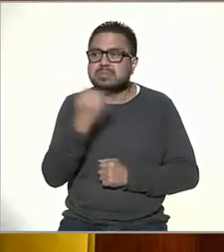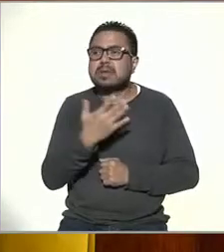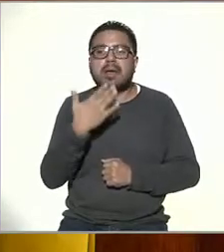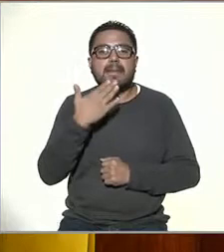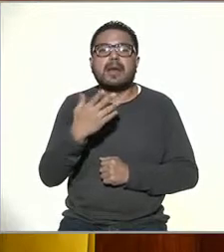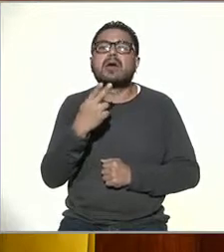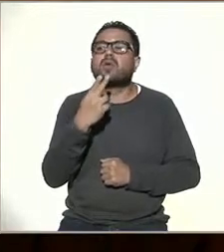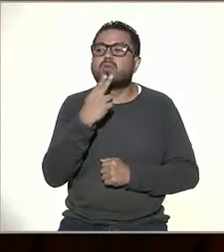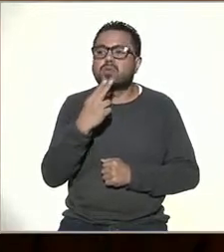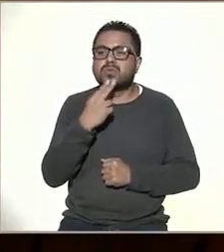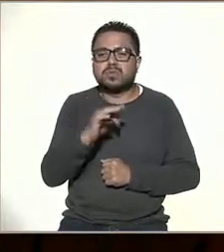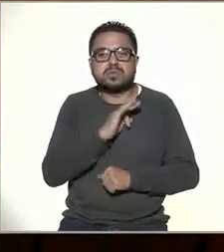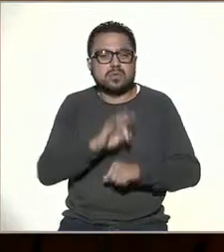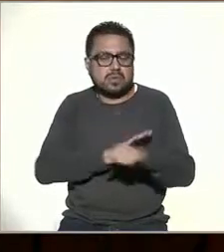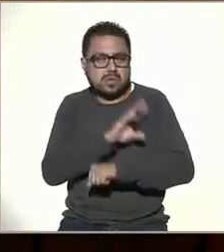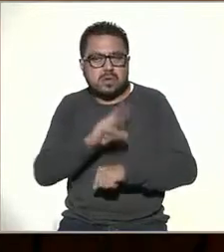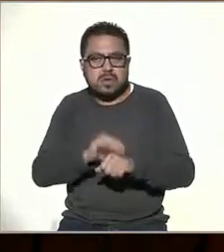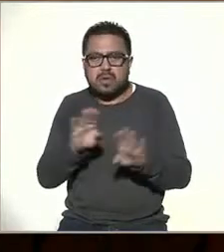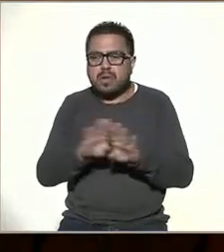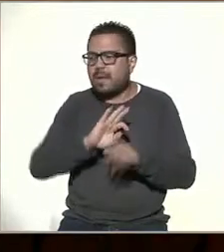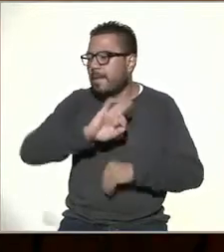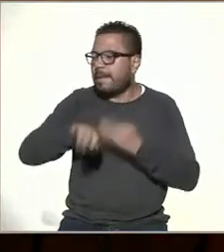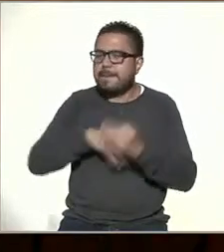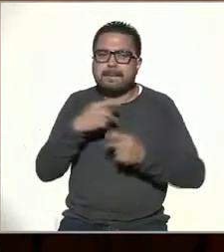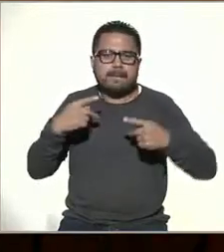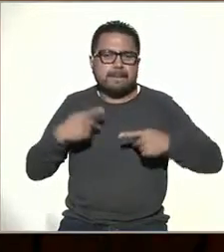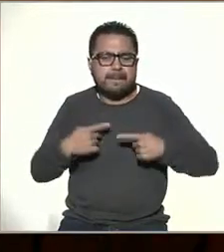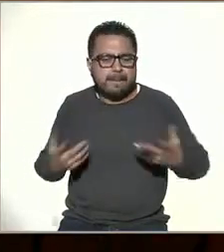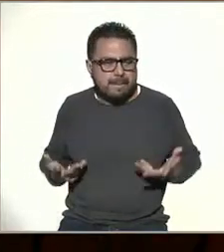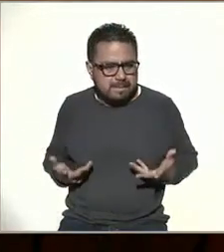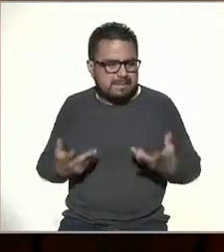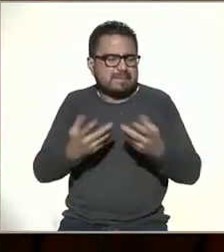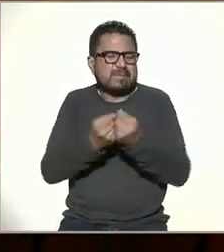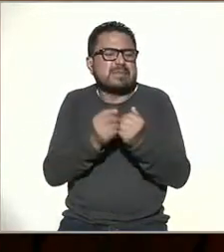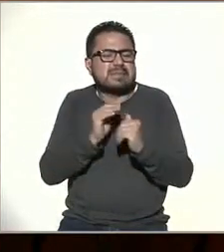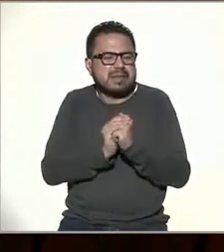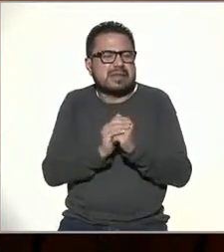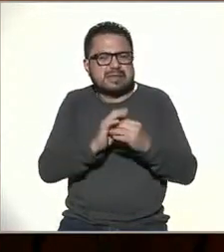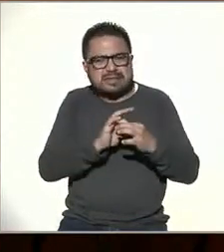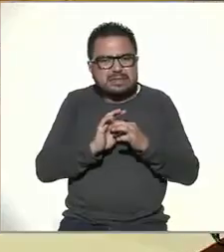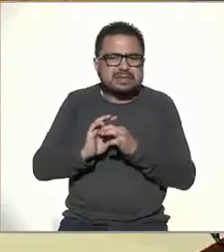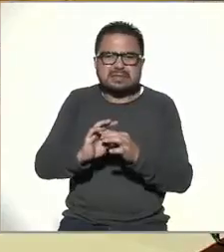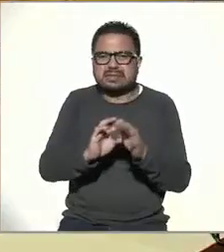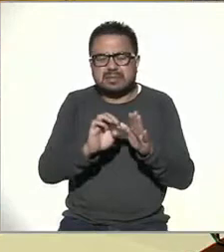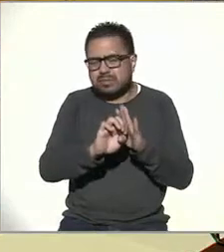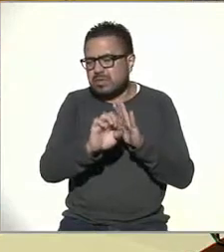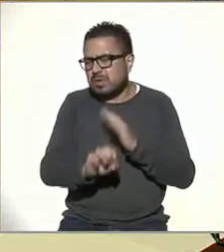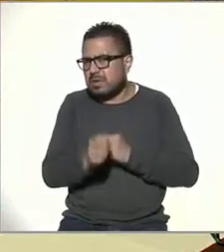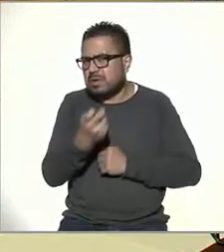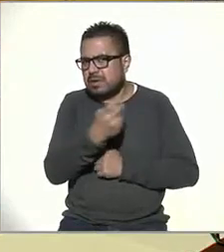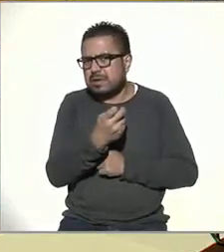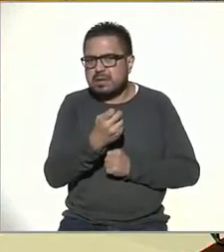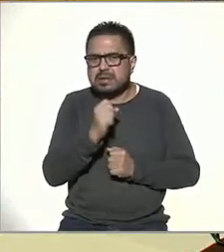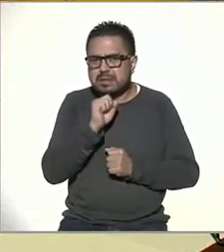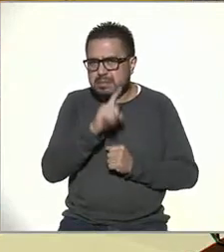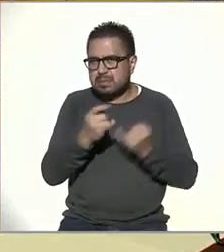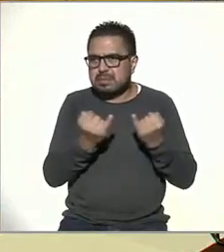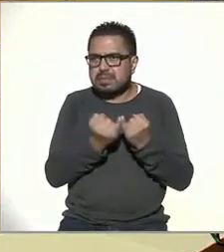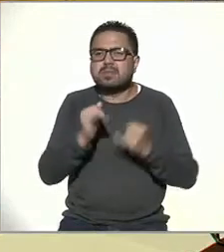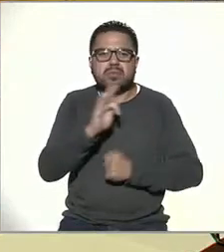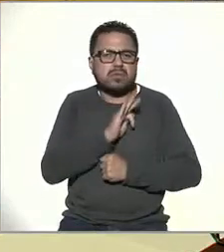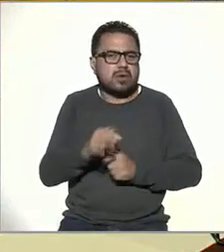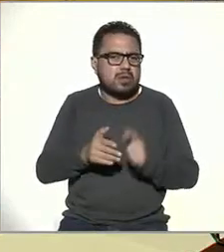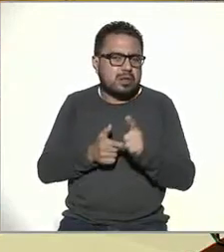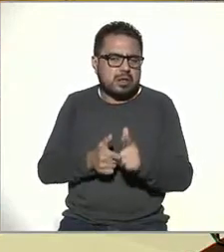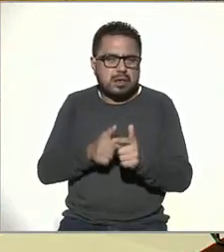usada, pues nos permite, como sociedad, estar más cerca de los nuestros. Ahí también tengo muchos ejemplos. Y de poder